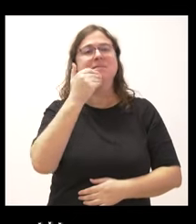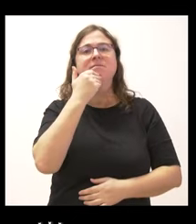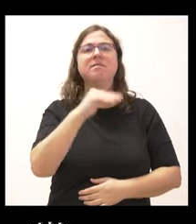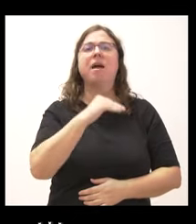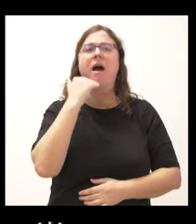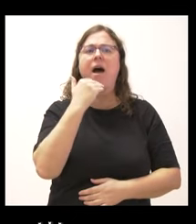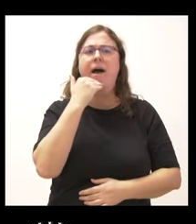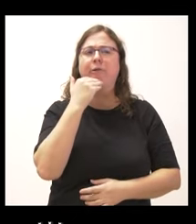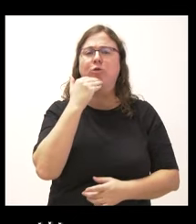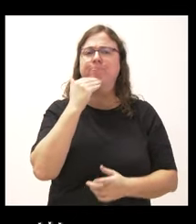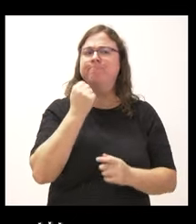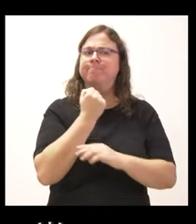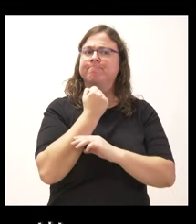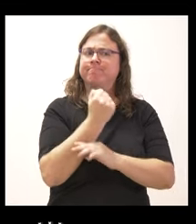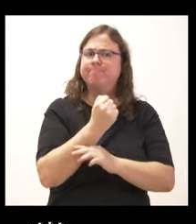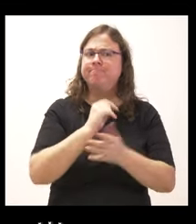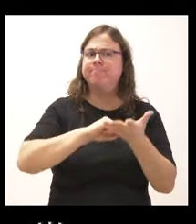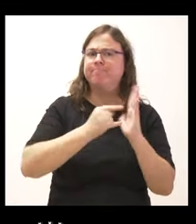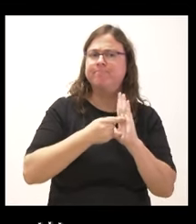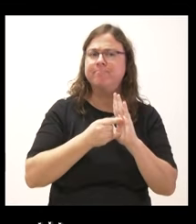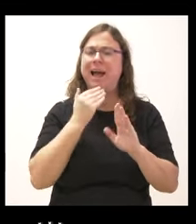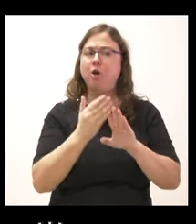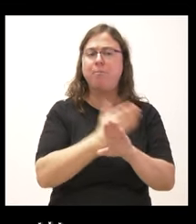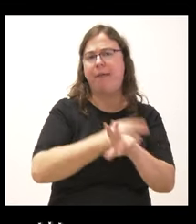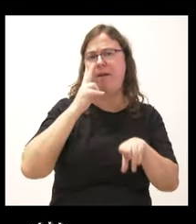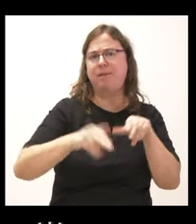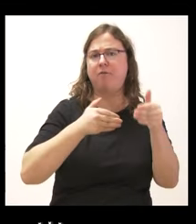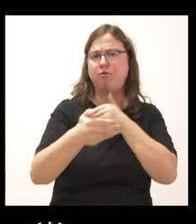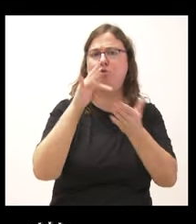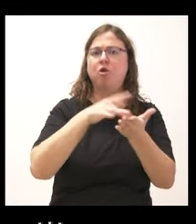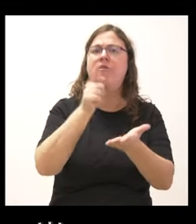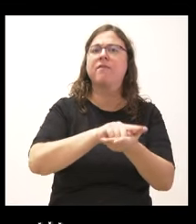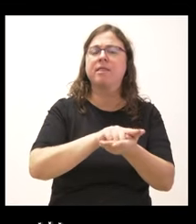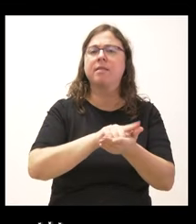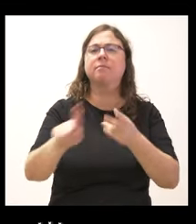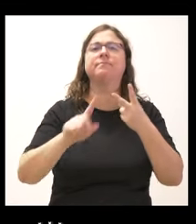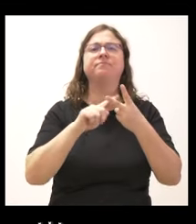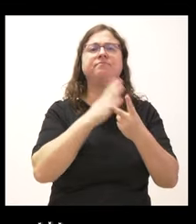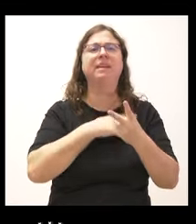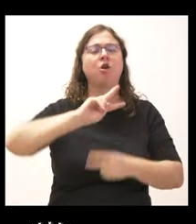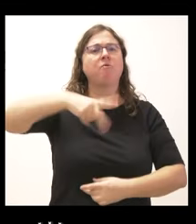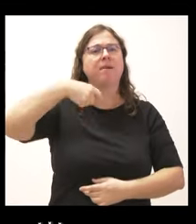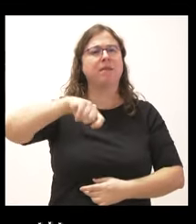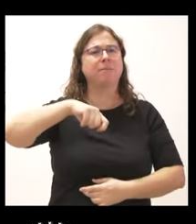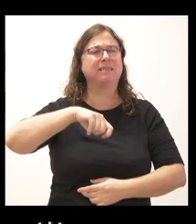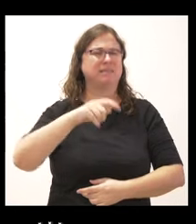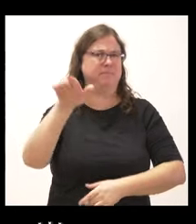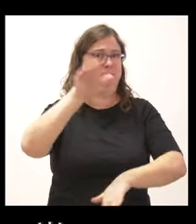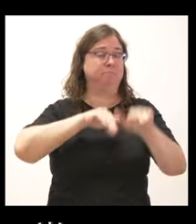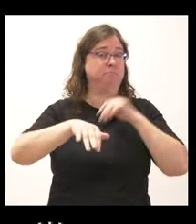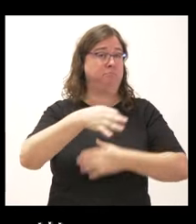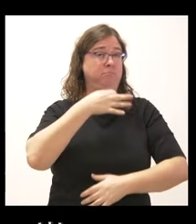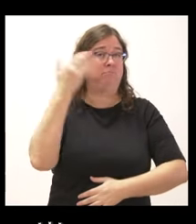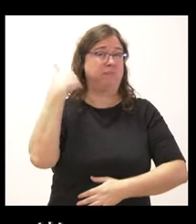reforzar los mecanismos para que estas posibles actuaciones no vuelvan a ocurrir en la comunidad. Y, por otro lado, el vicepresidente de la Junta ha hecho un llamamiento en sus palabras